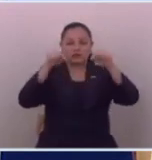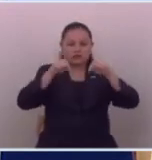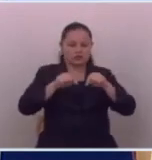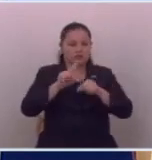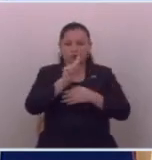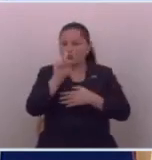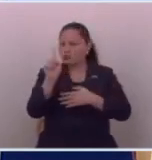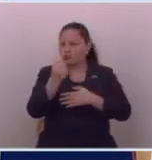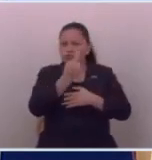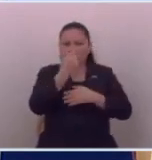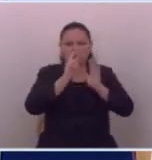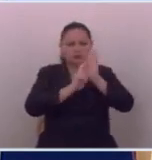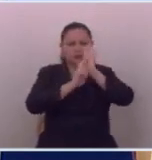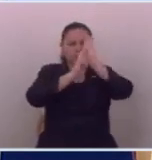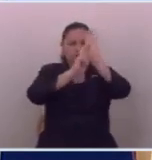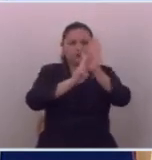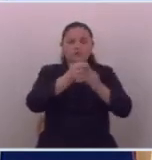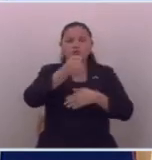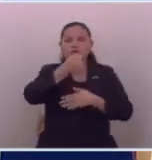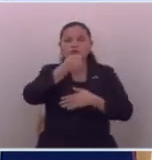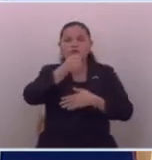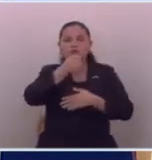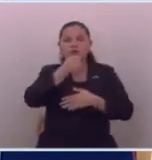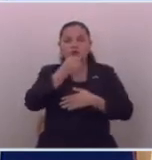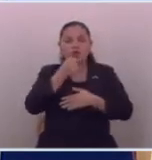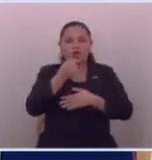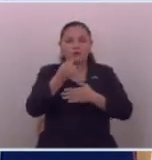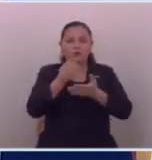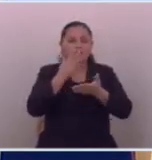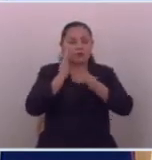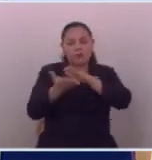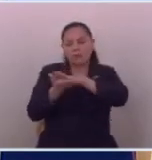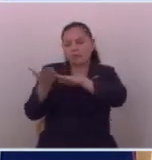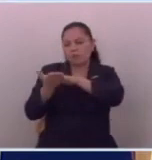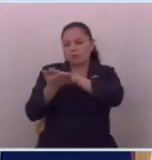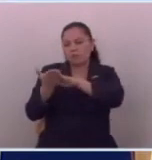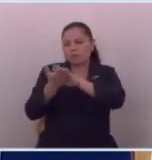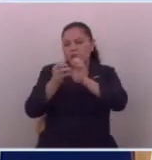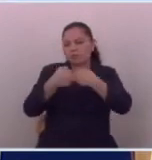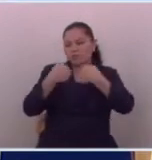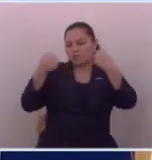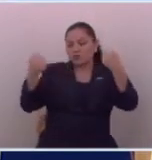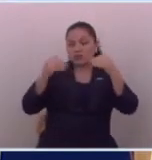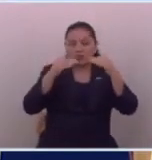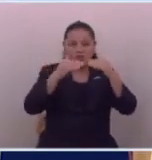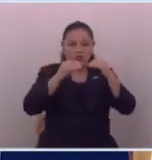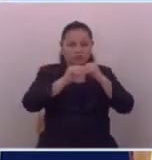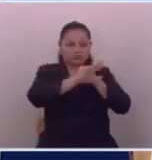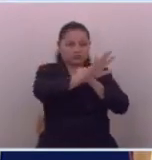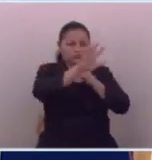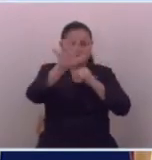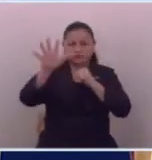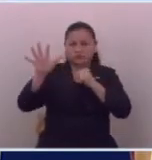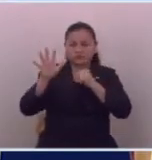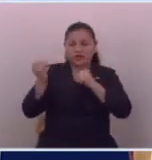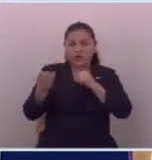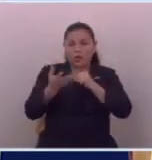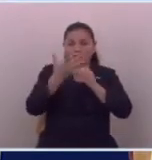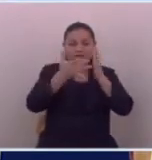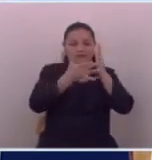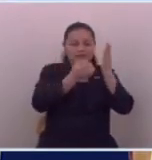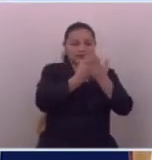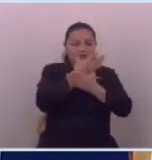no solo representada por los medios impresos tradicionales, sino por el auge y la expansión de las nuevas